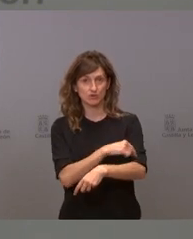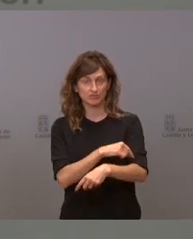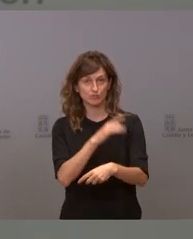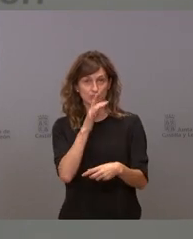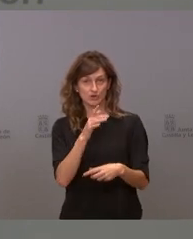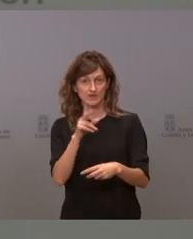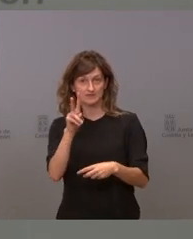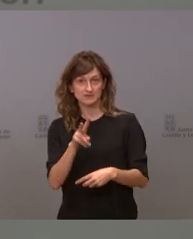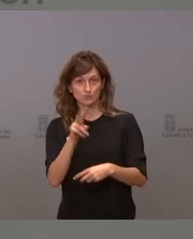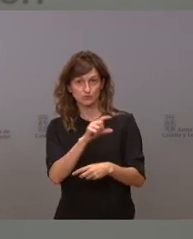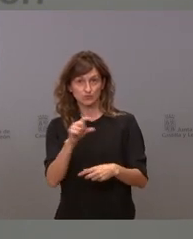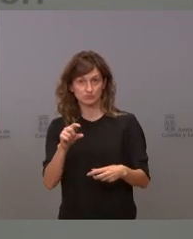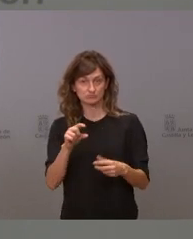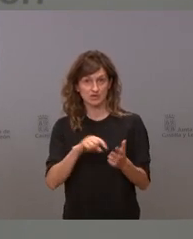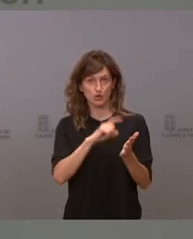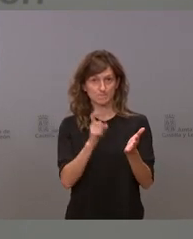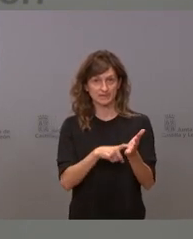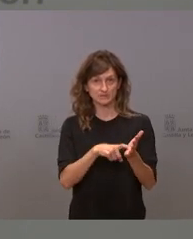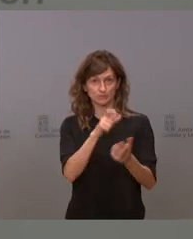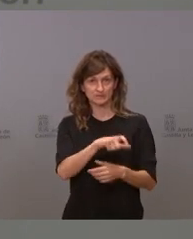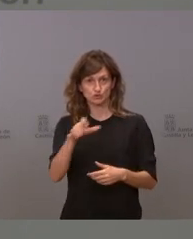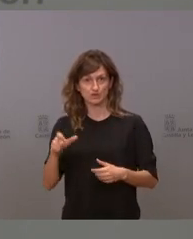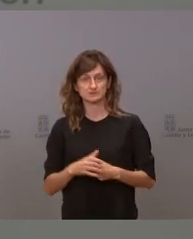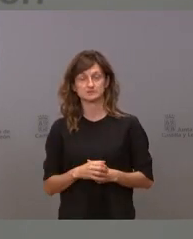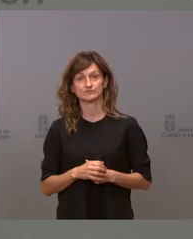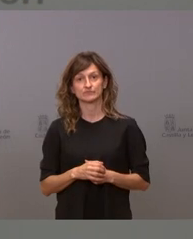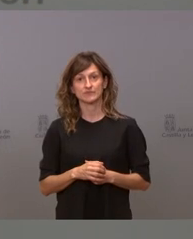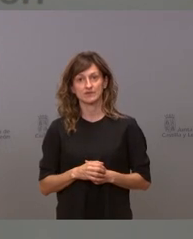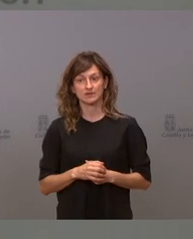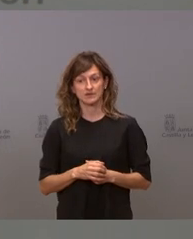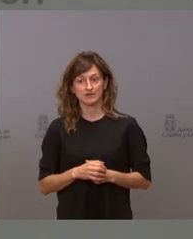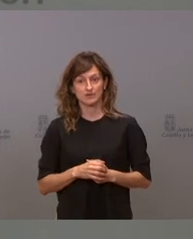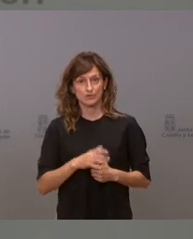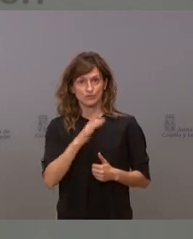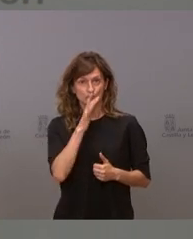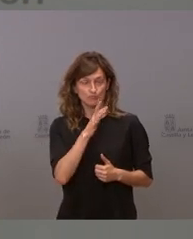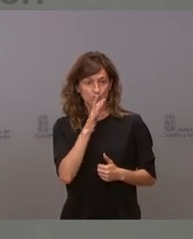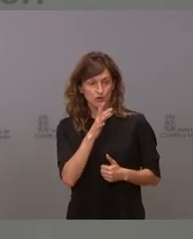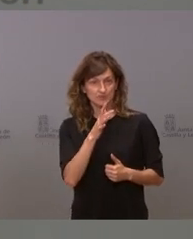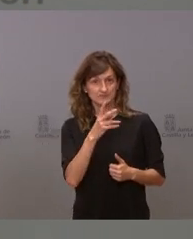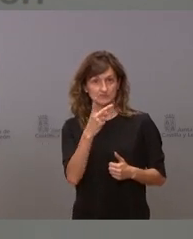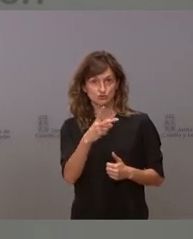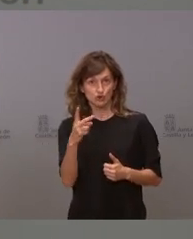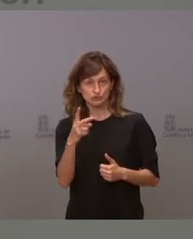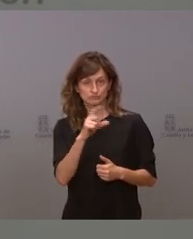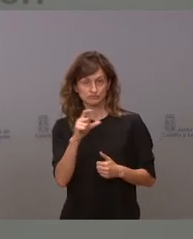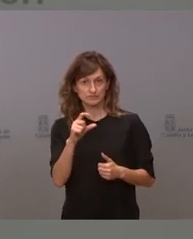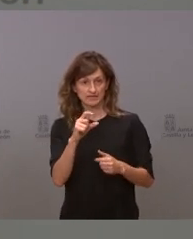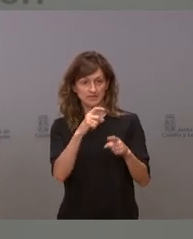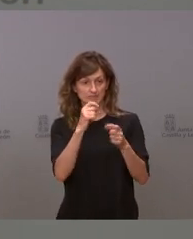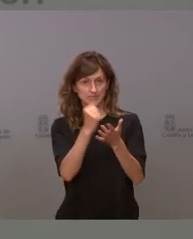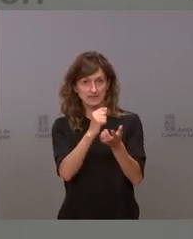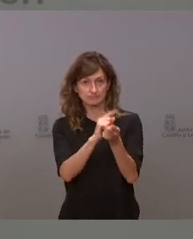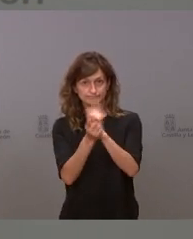tenemos vacunada al completo a la población ¿por qué? porque tenemos escapes vacunados ¿por qué? porque estas variantes nos están